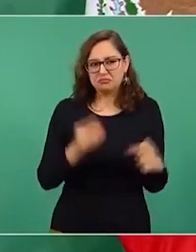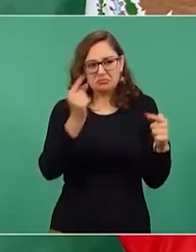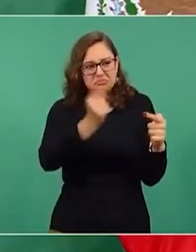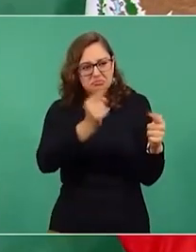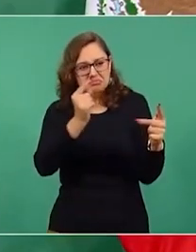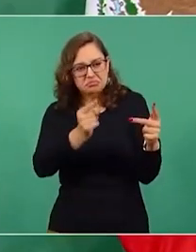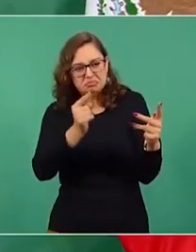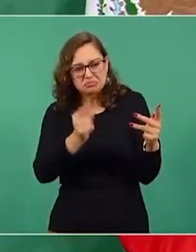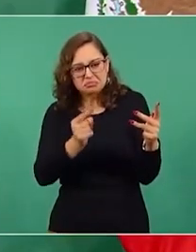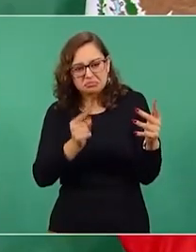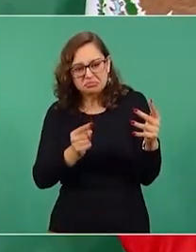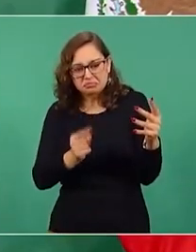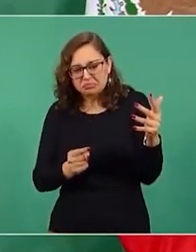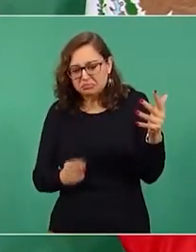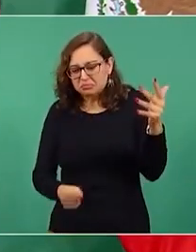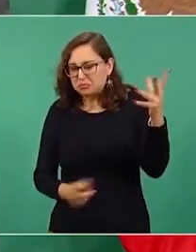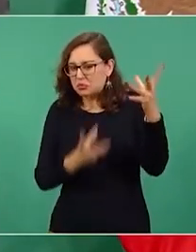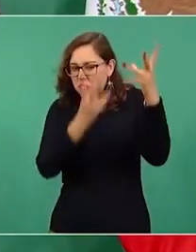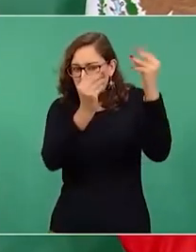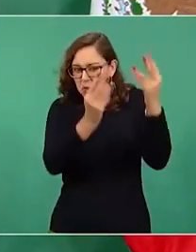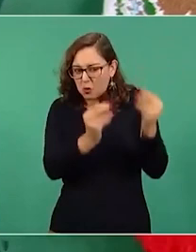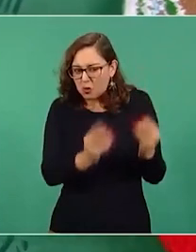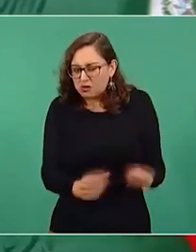Lo engañaron,